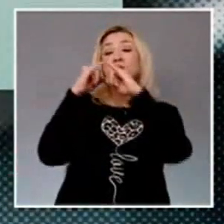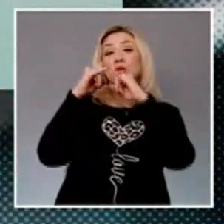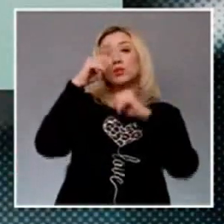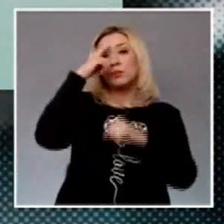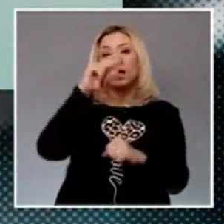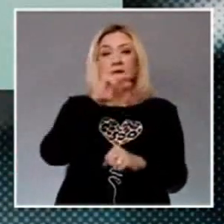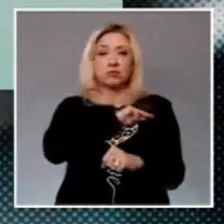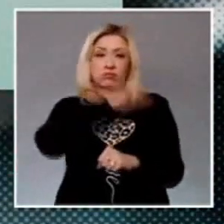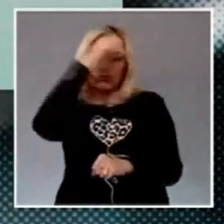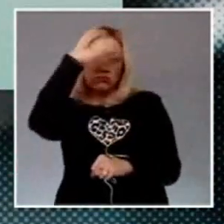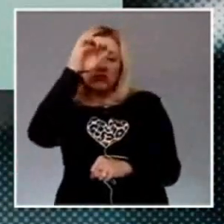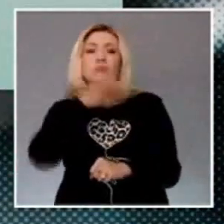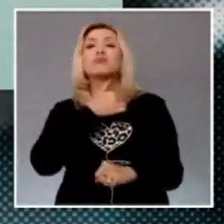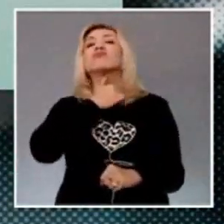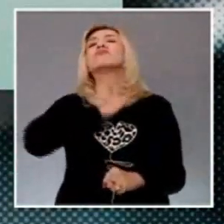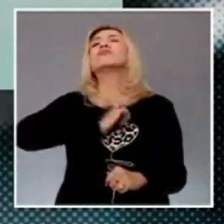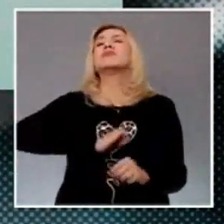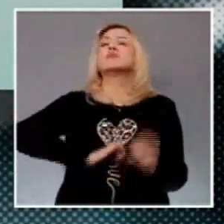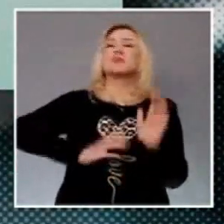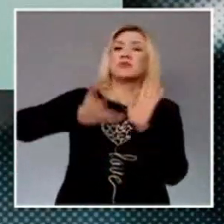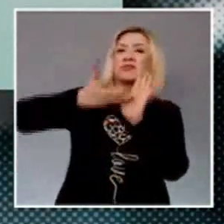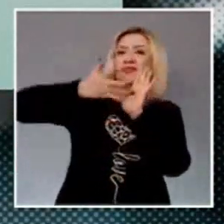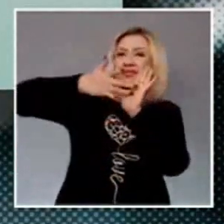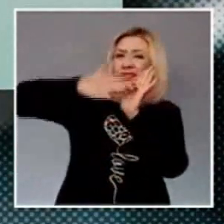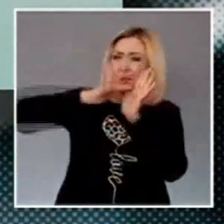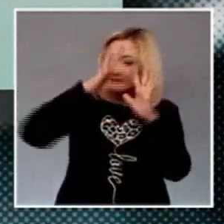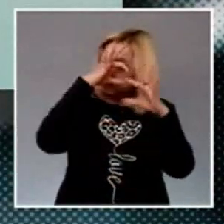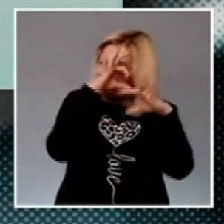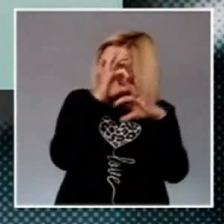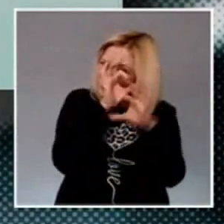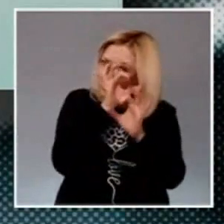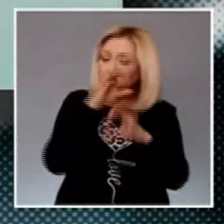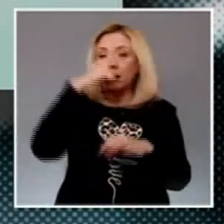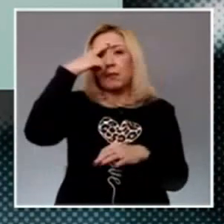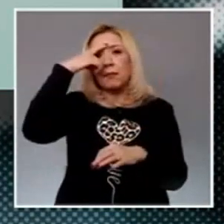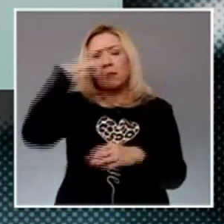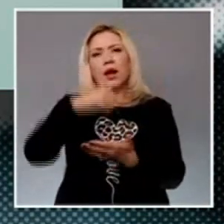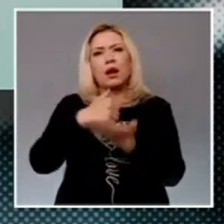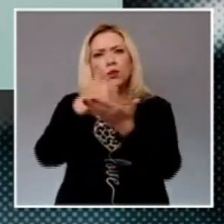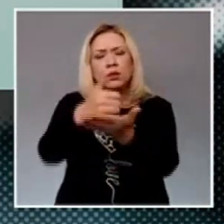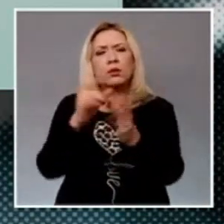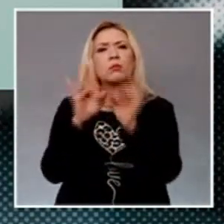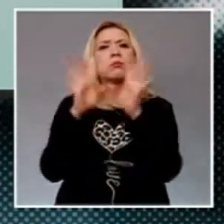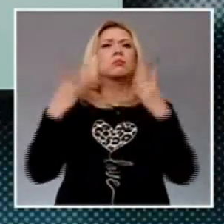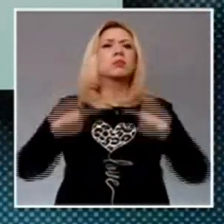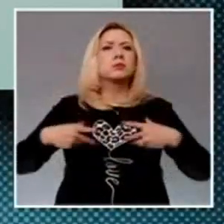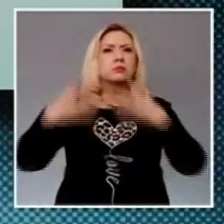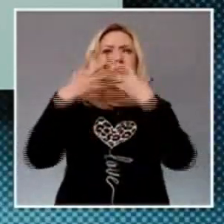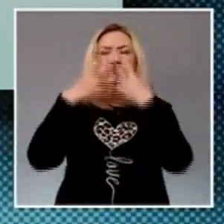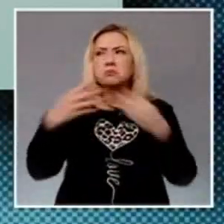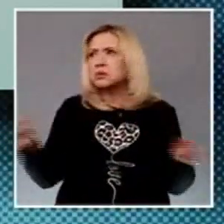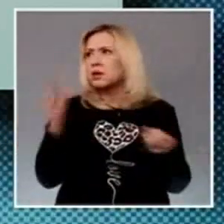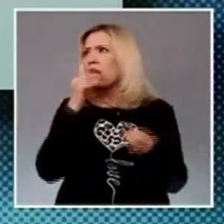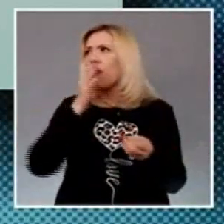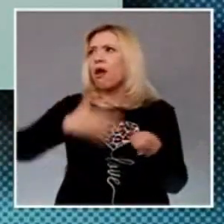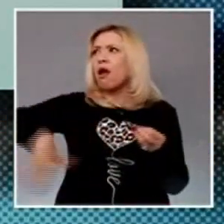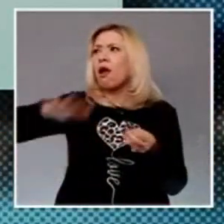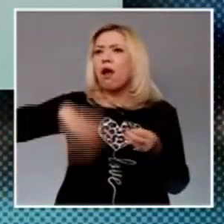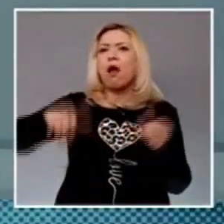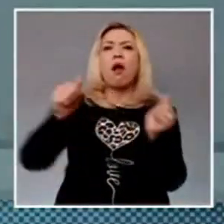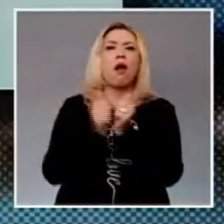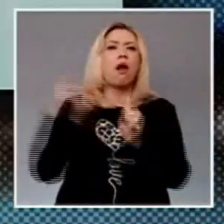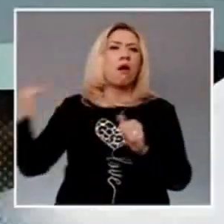que brinda orientación para buscar a una persona extraviada o ausente, a través de su portal institucional de manera